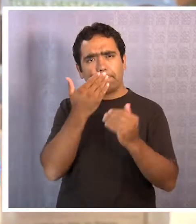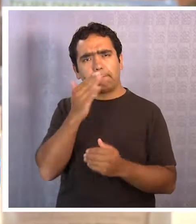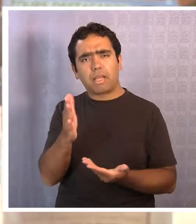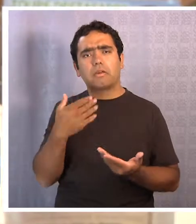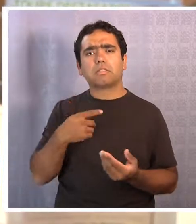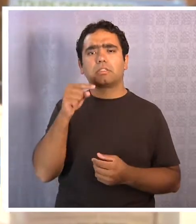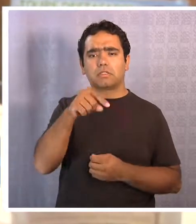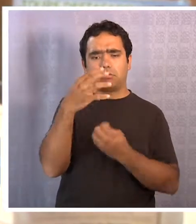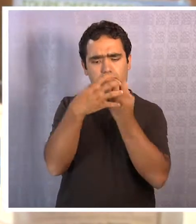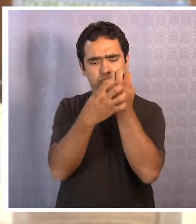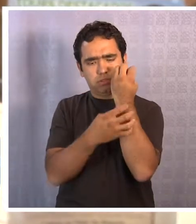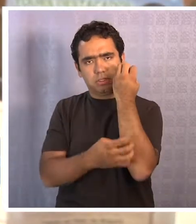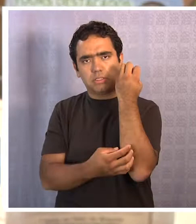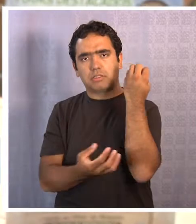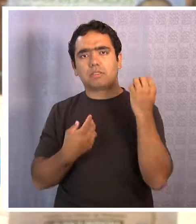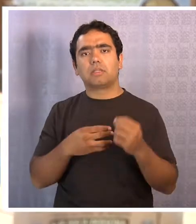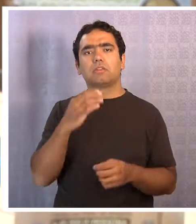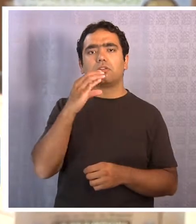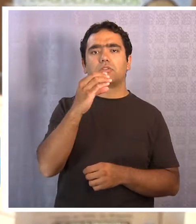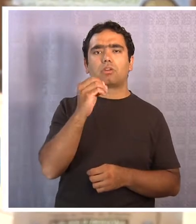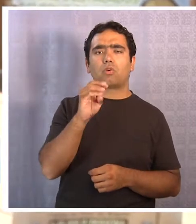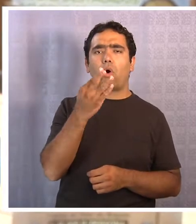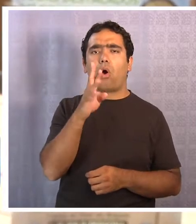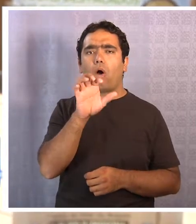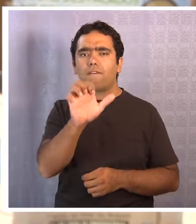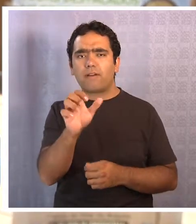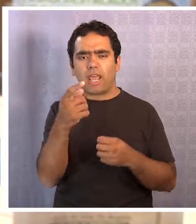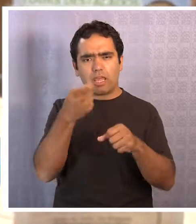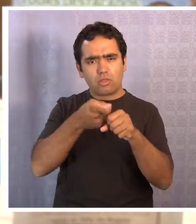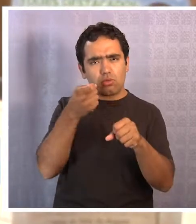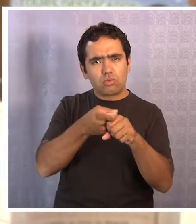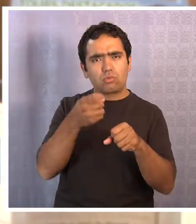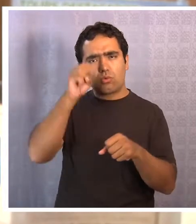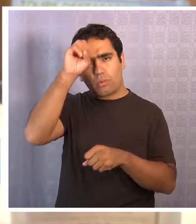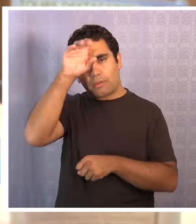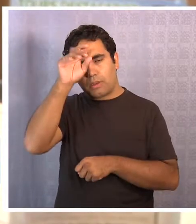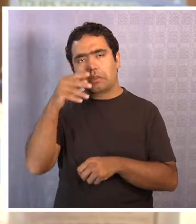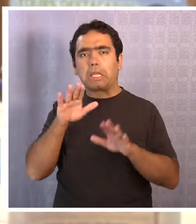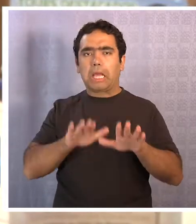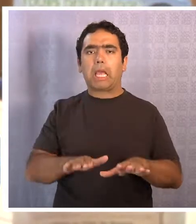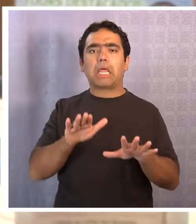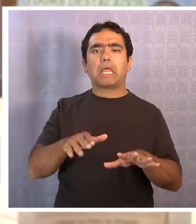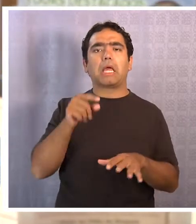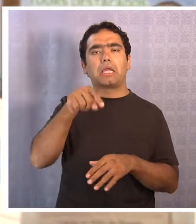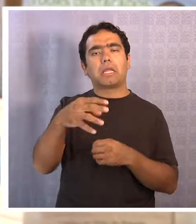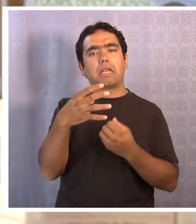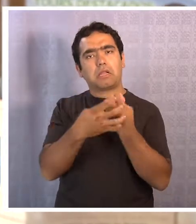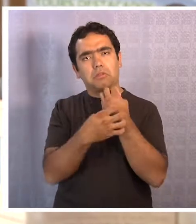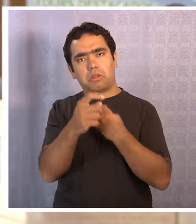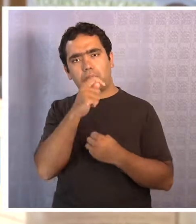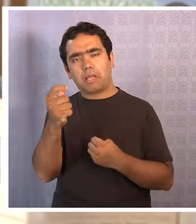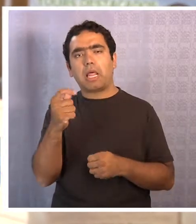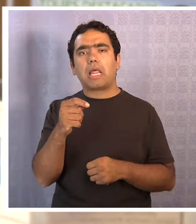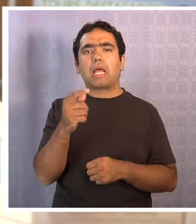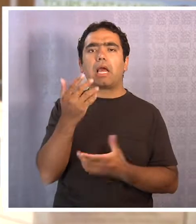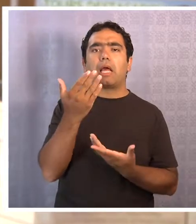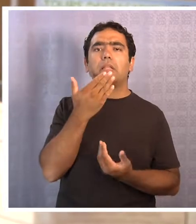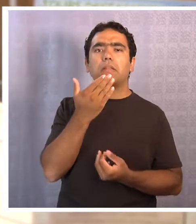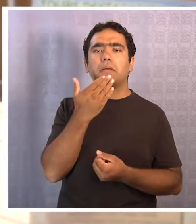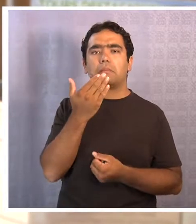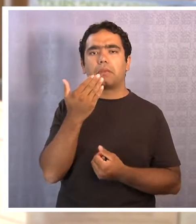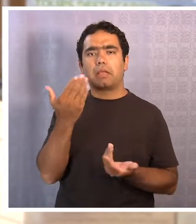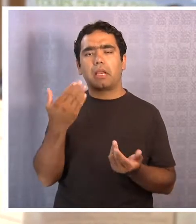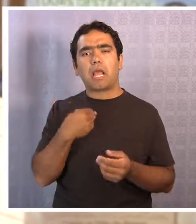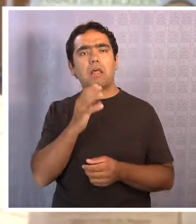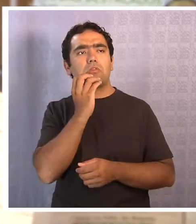regionalismo y los recursos que son del cobre, todos los recursos que son nuestros, que hay en nuestras regiones como Antofagasta, Tarapacá y no se fuera todo a Santiago.